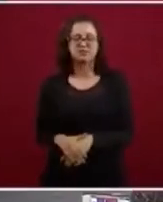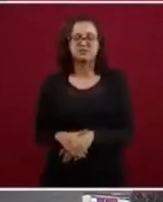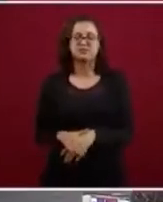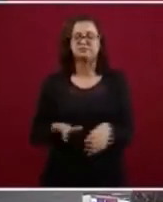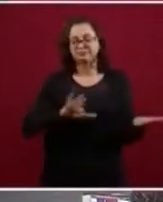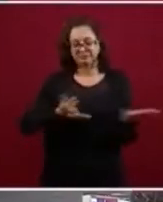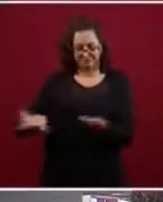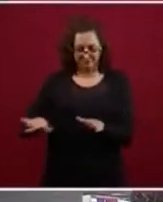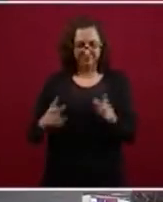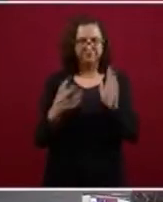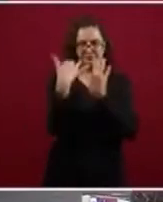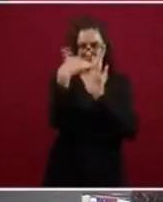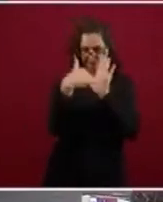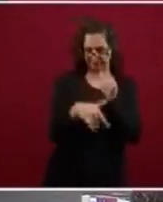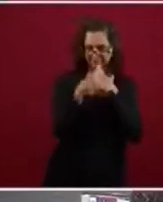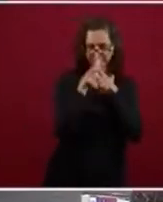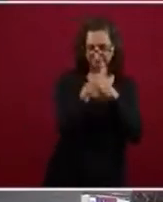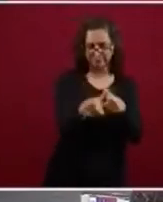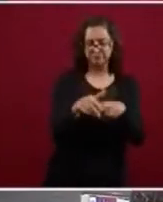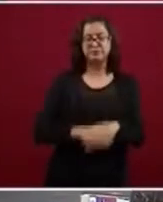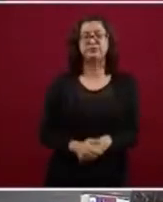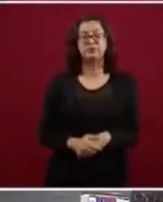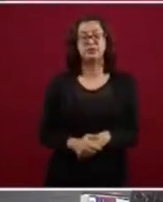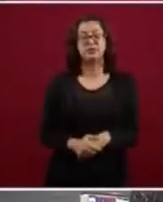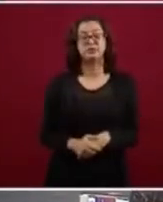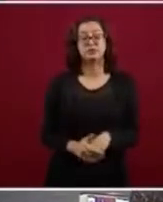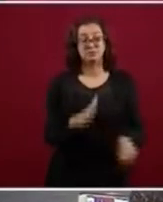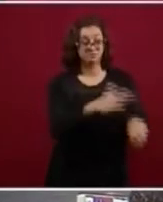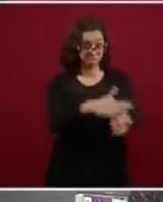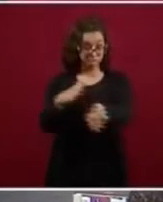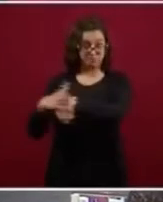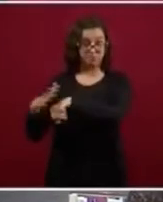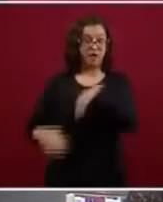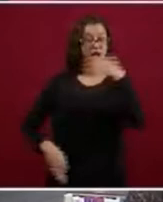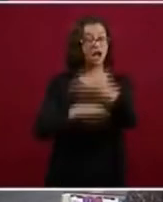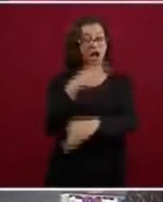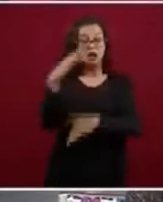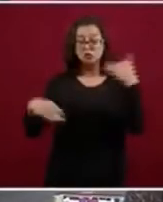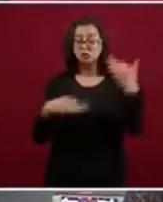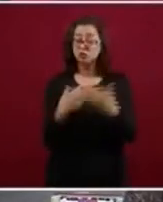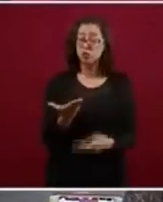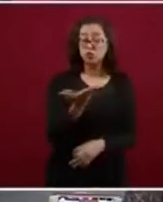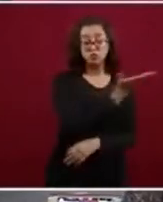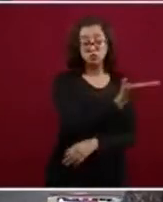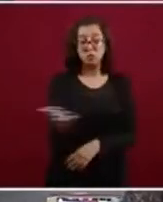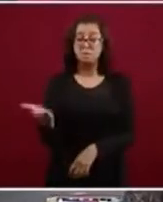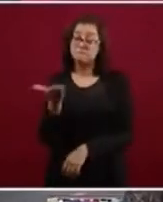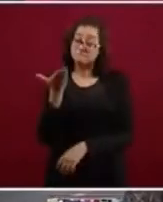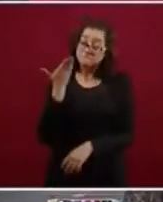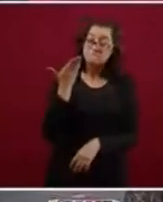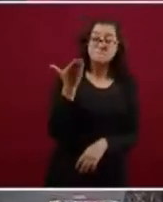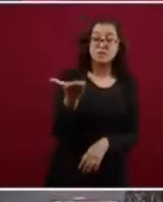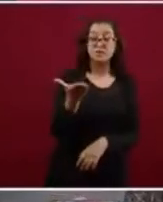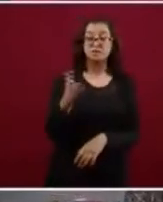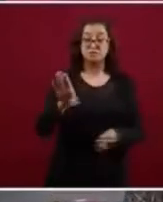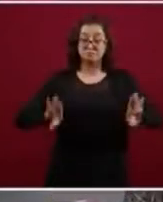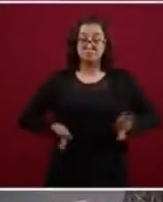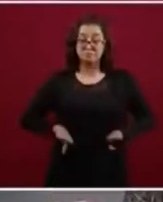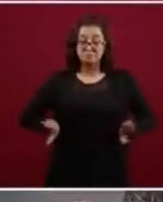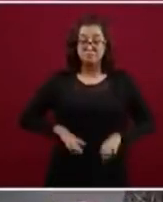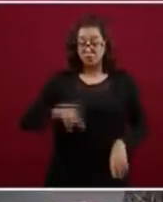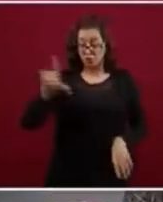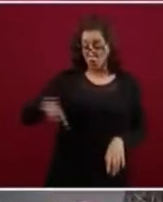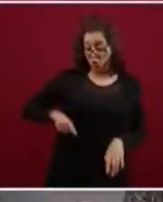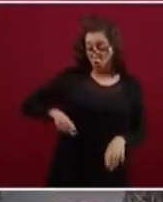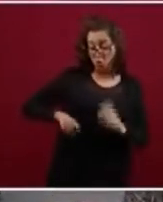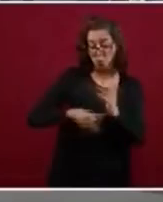En razón de lo anterior, les pido abstenerse por completo de actuar en su carácter de funcionarios